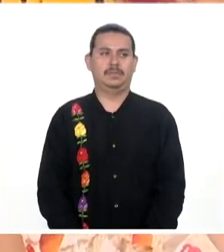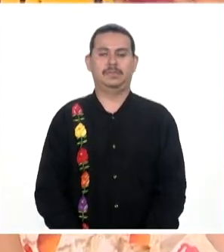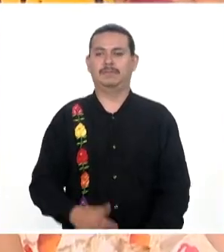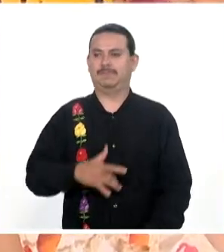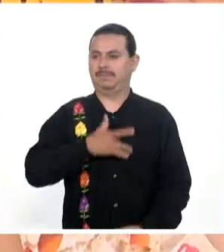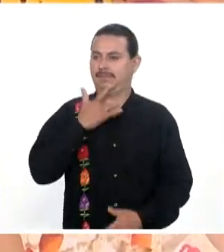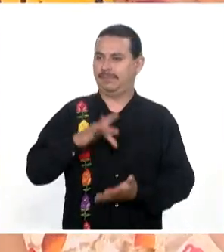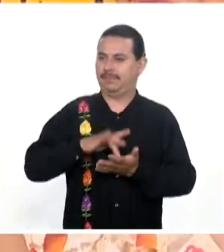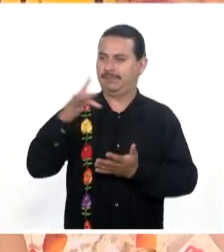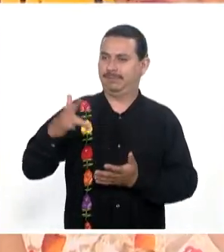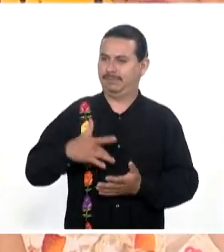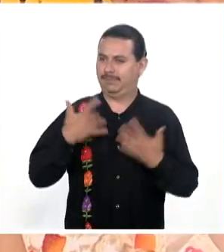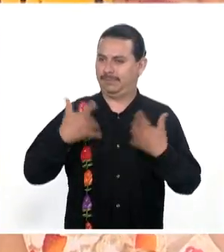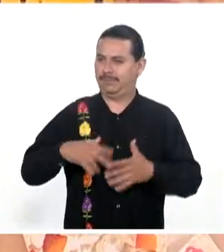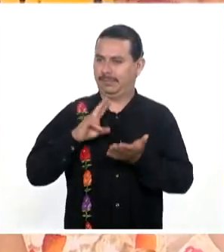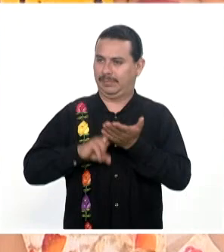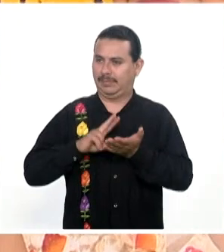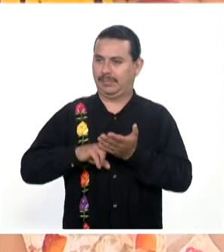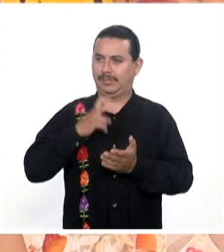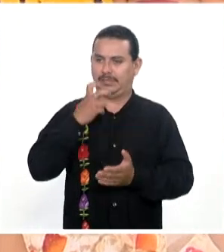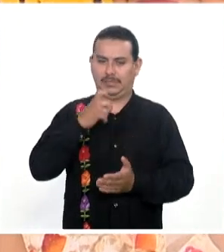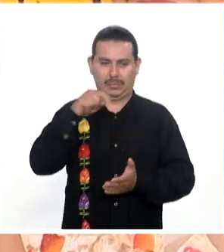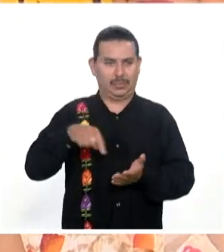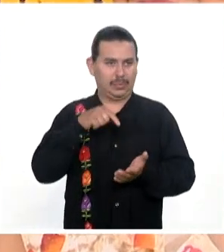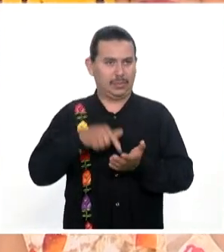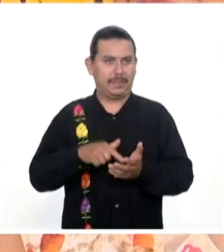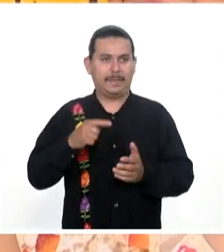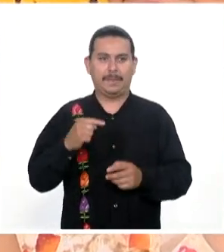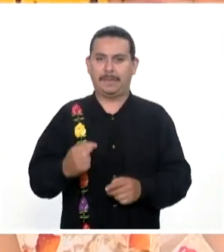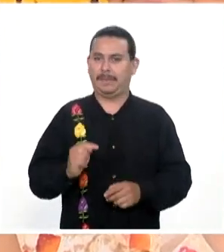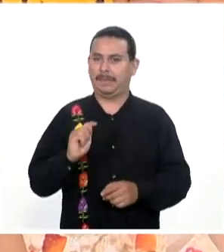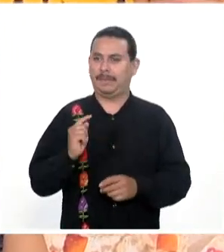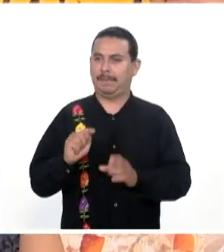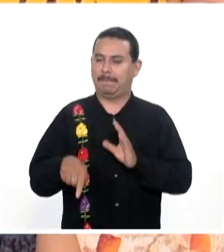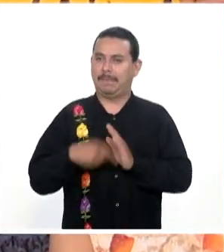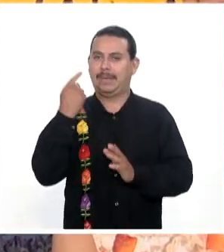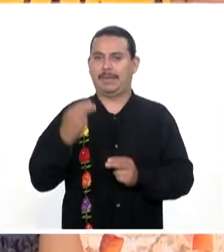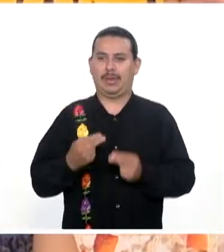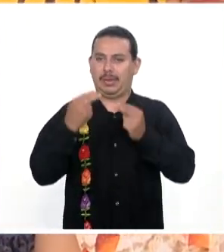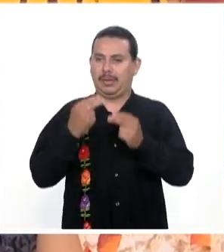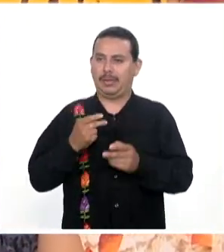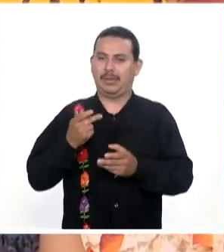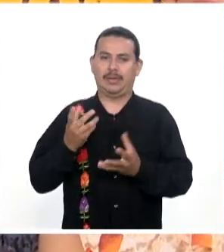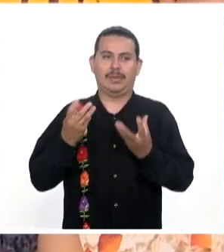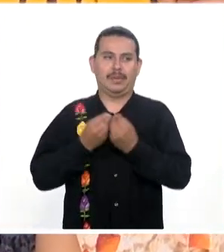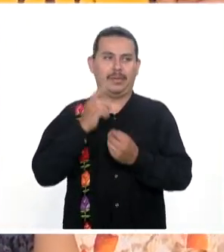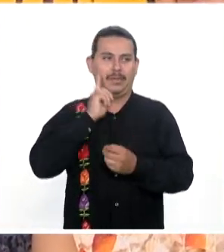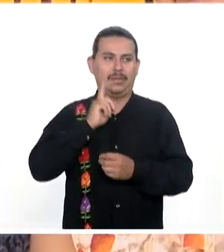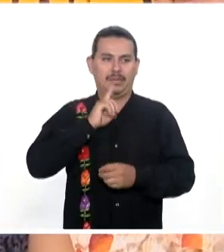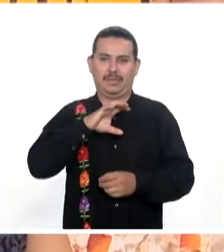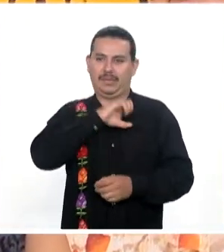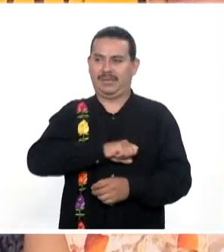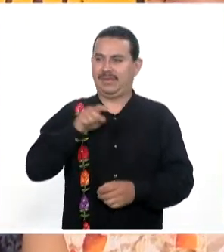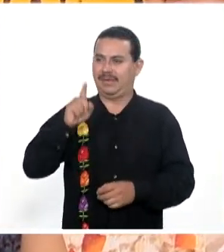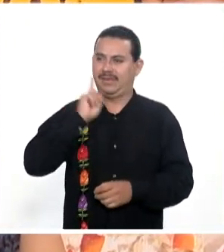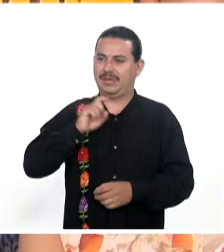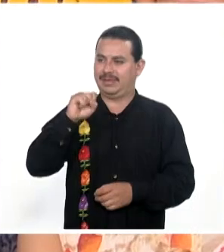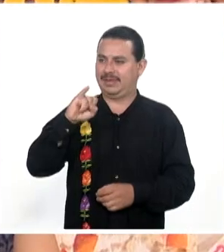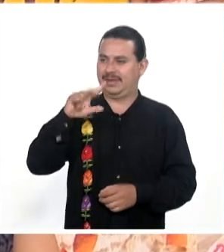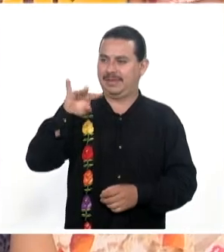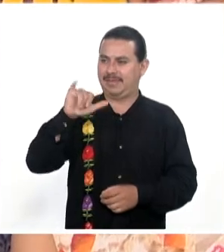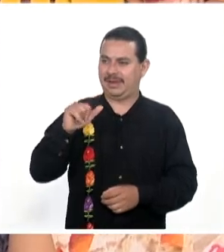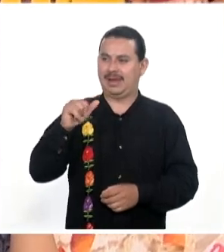Muy honrado De que sea Este el primer Negocio Que venimos A visitar Aquí con la favorita Con Doña Rosa Silvia